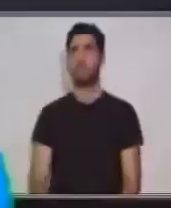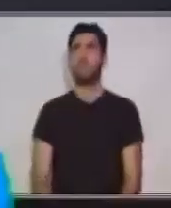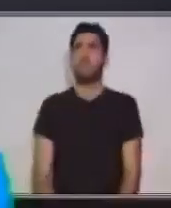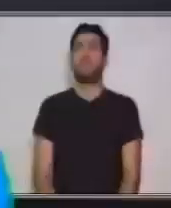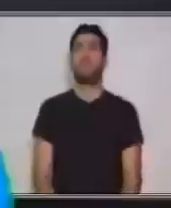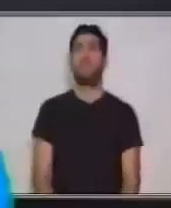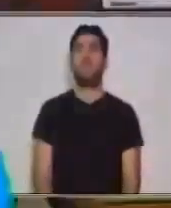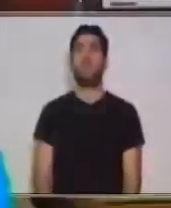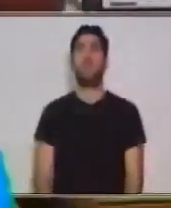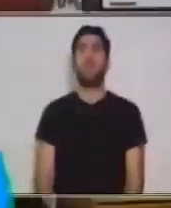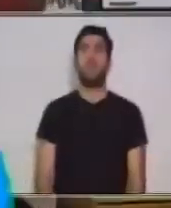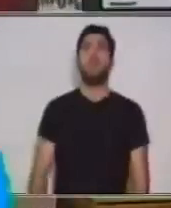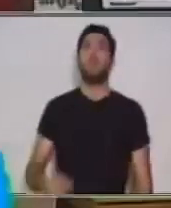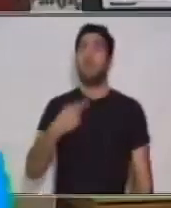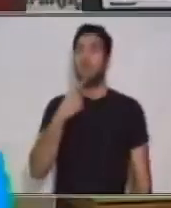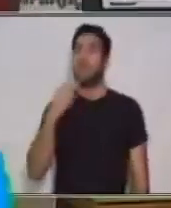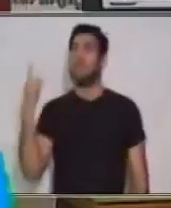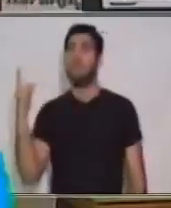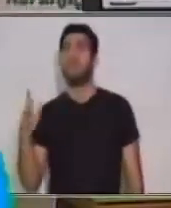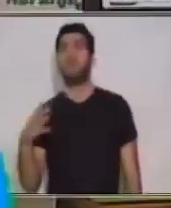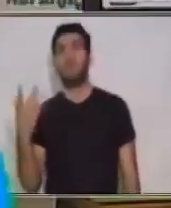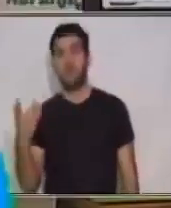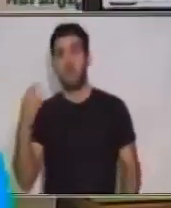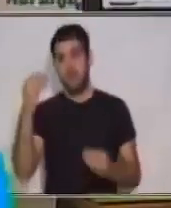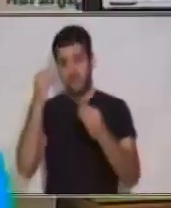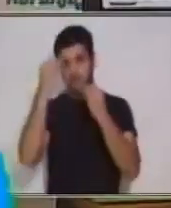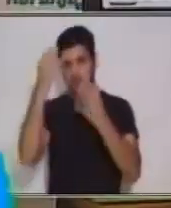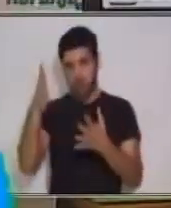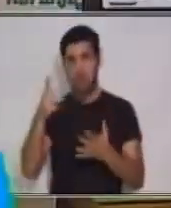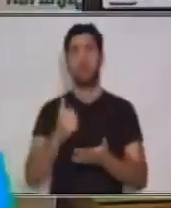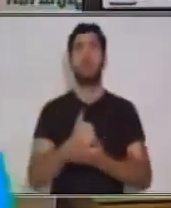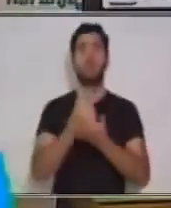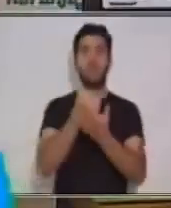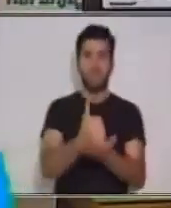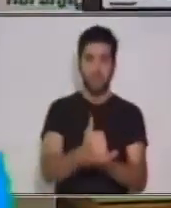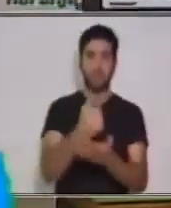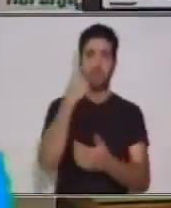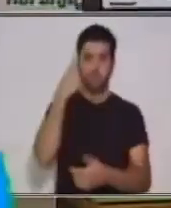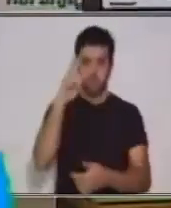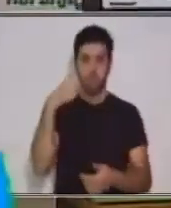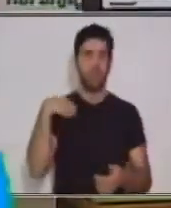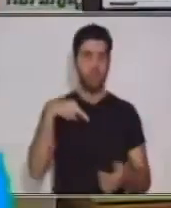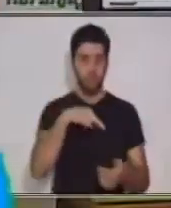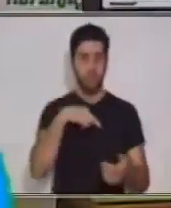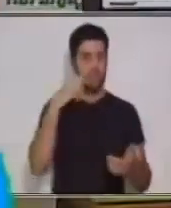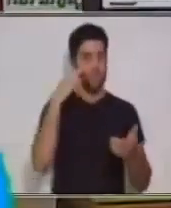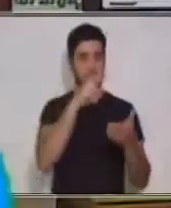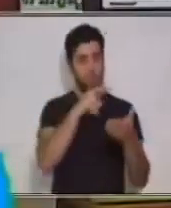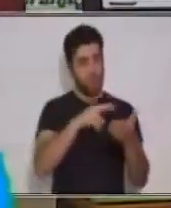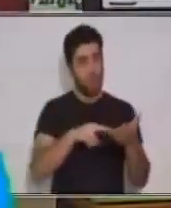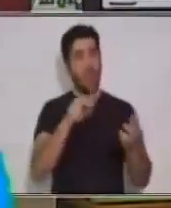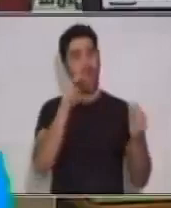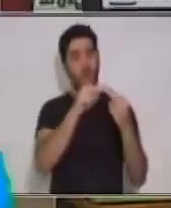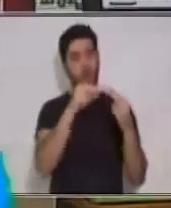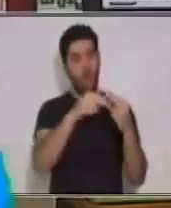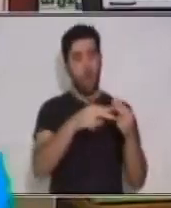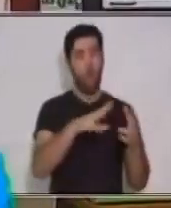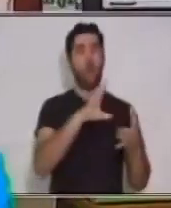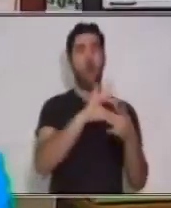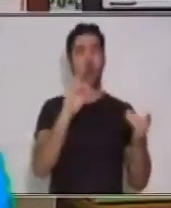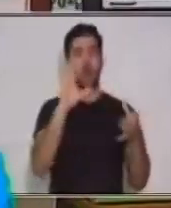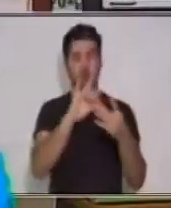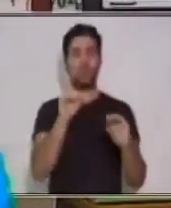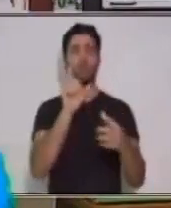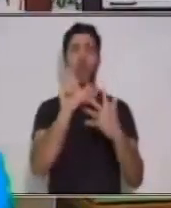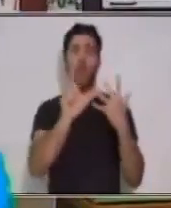Las fuentes de información nos ayudan para descubrir y ampliar conocimientos acerca de cosas, historias,